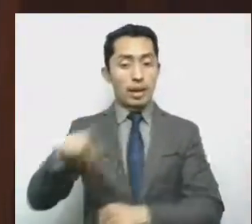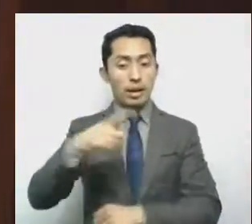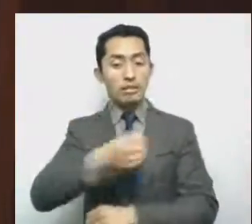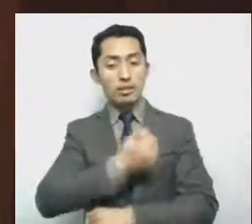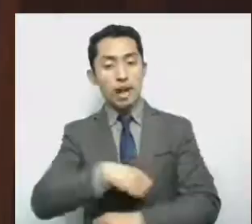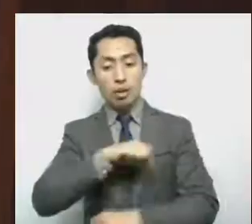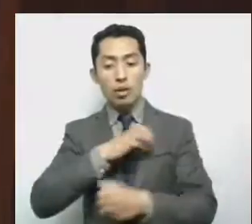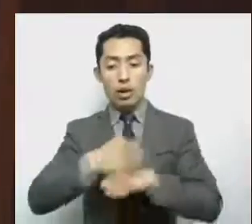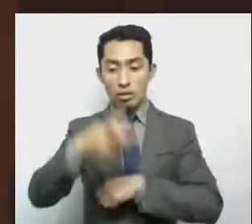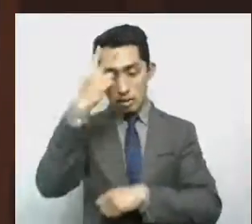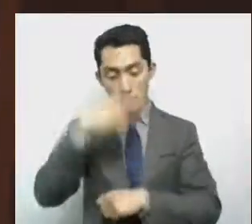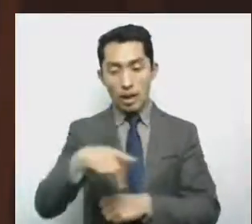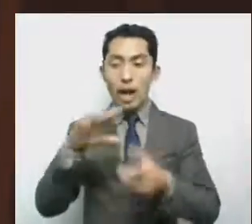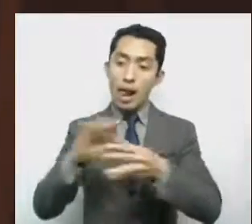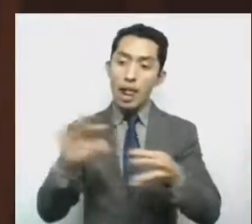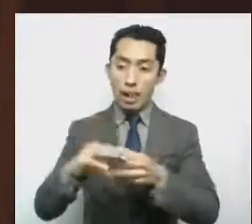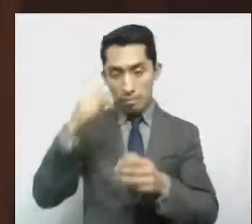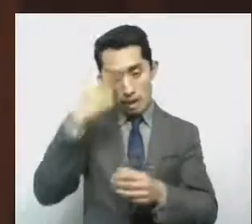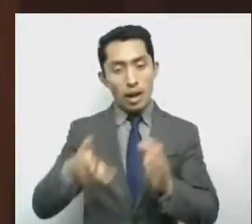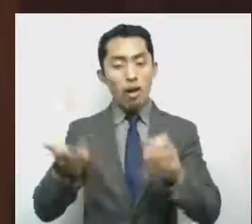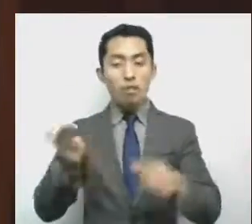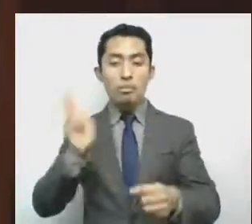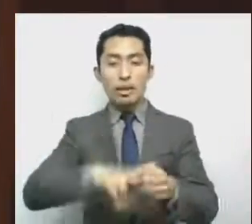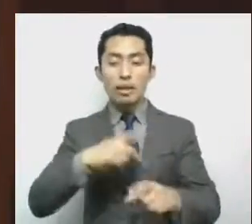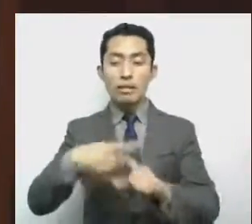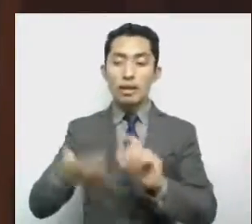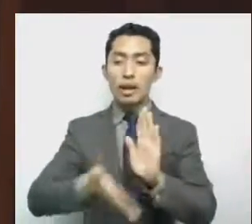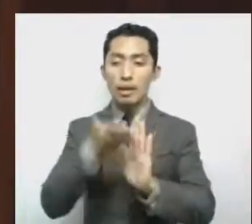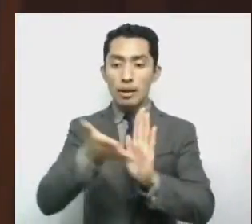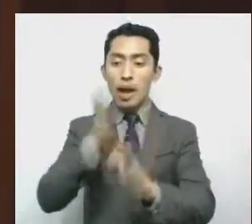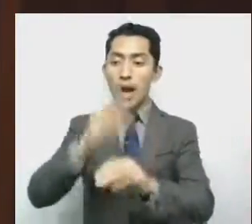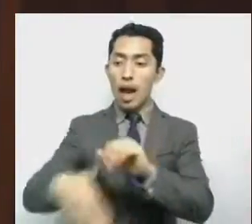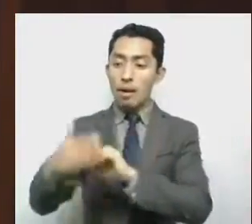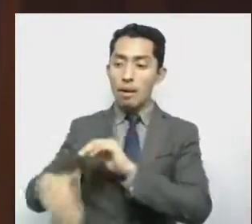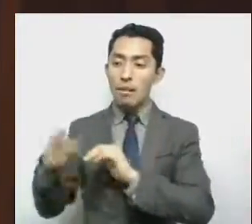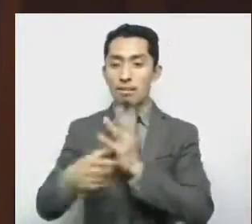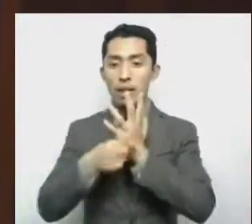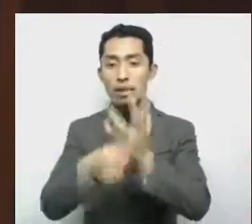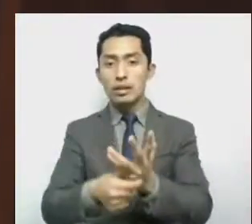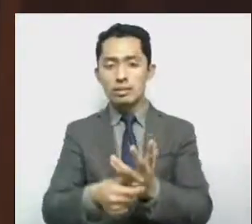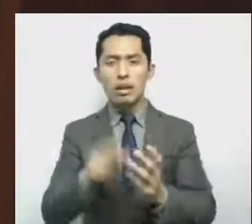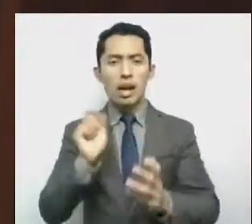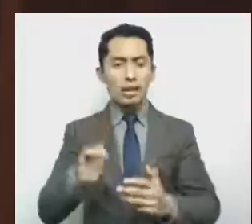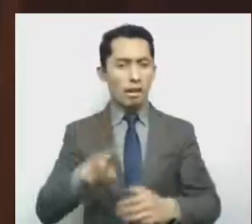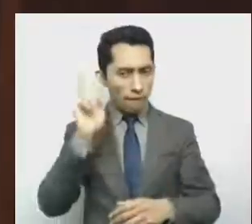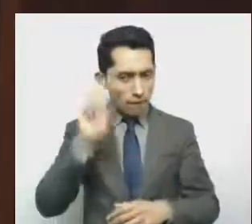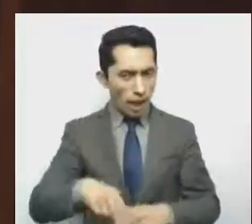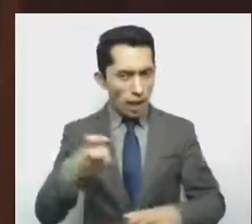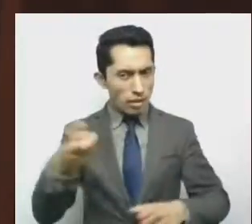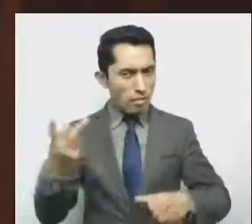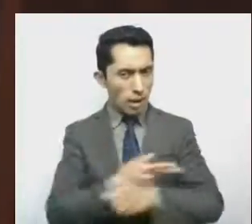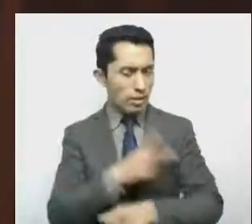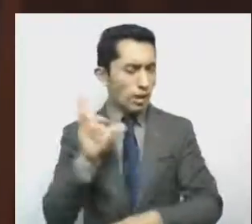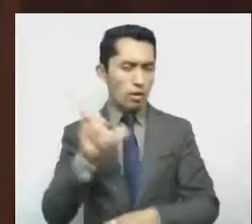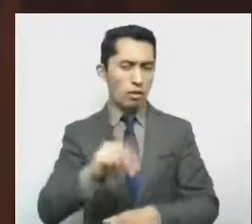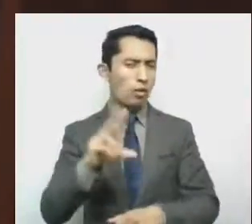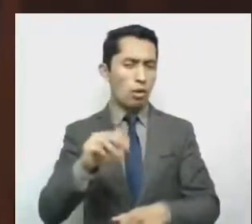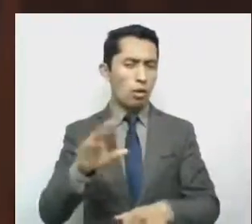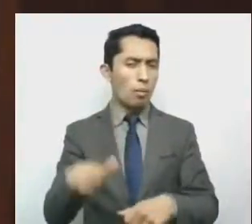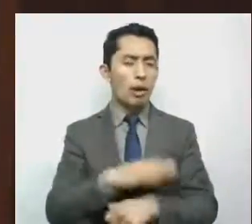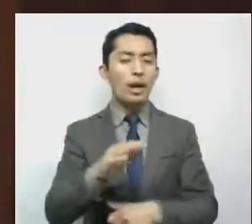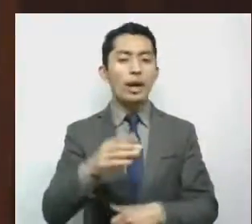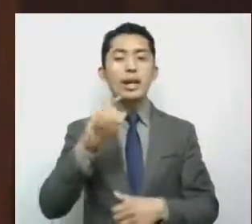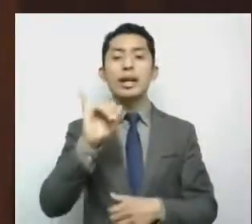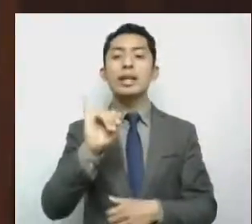la construcción de los hospitales que he citado, no corresponde a la realidad, puesto que será el Insabi quien